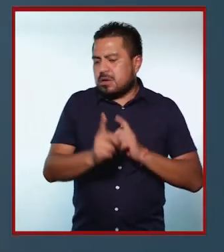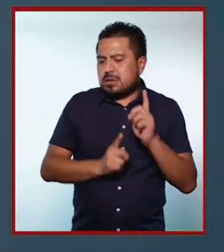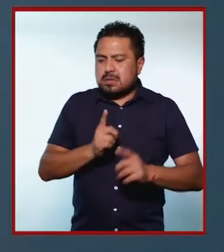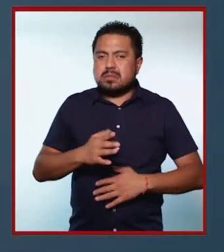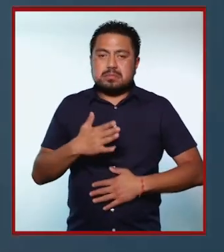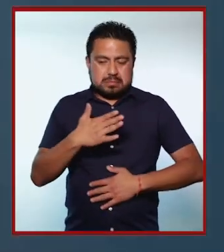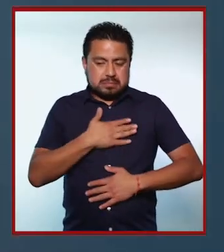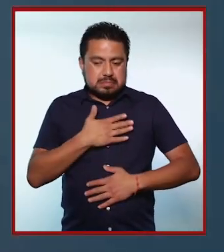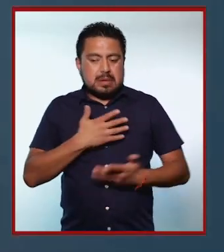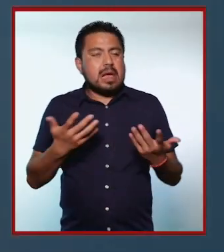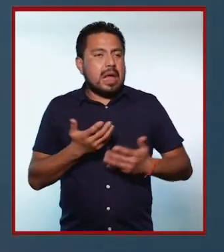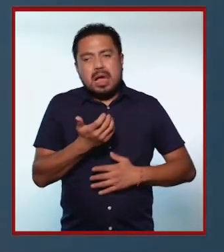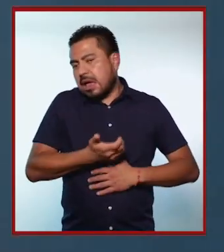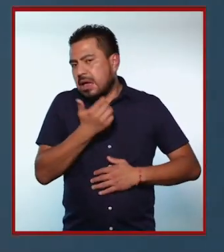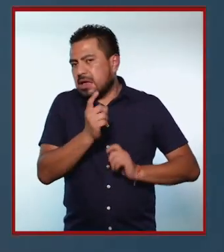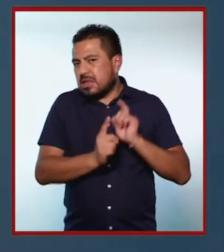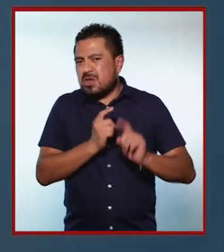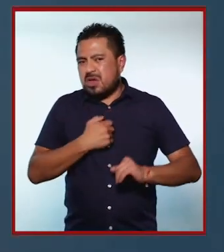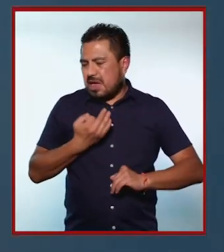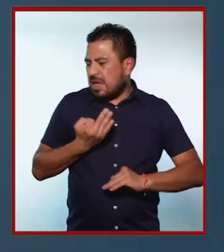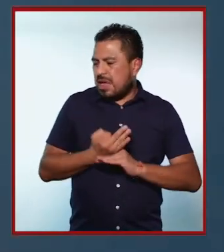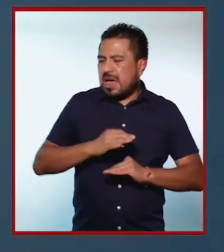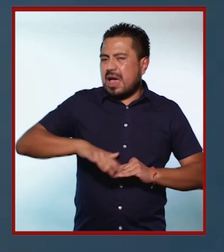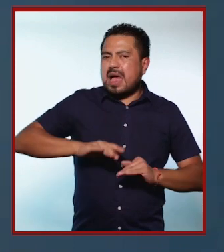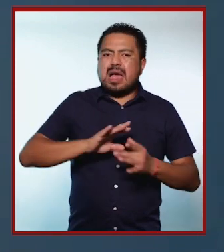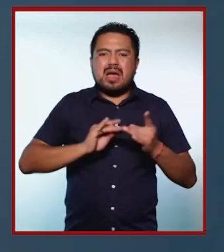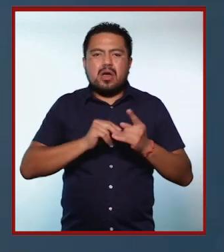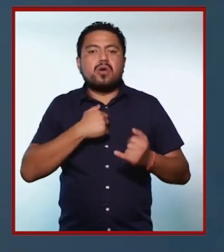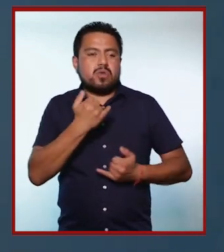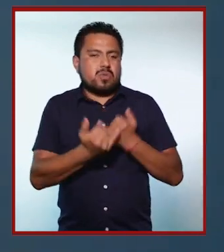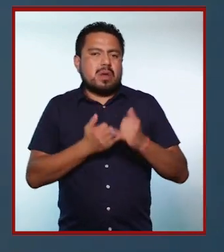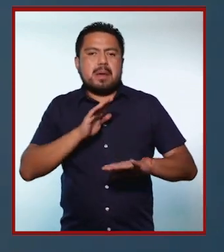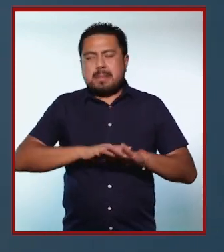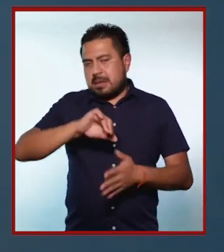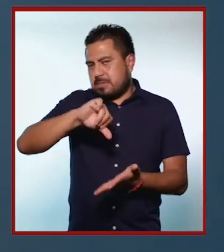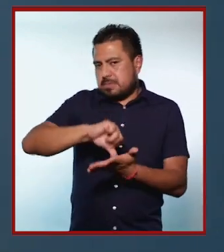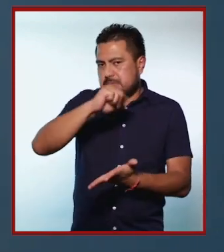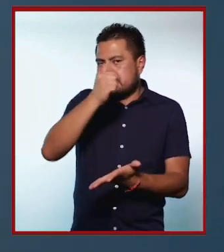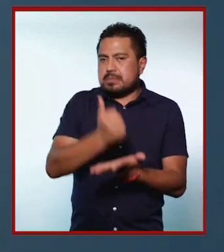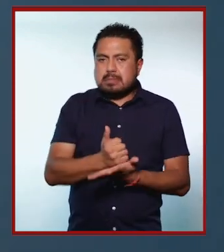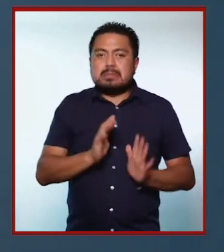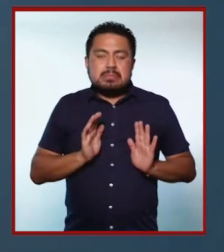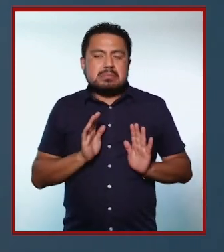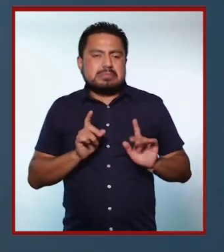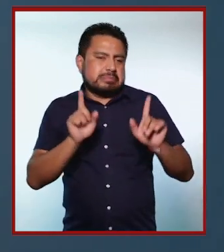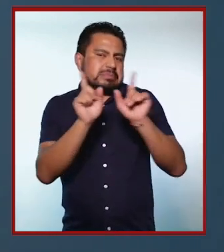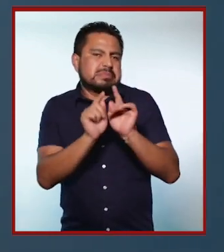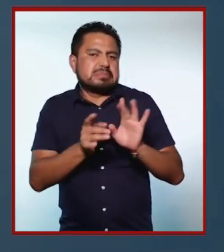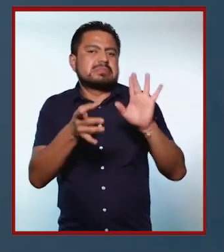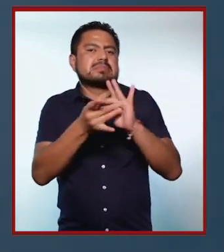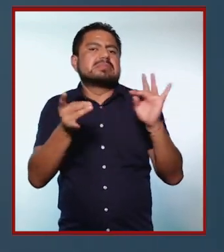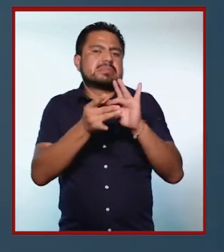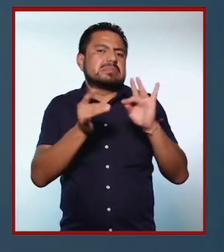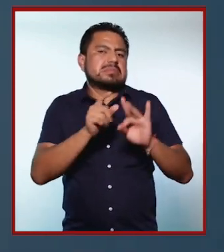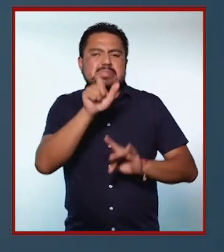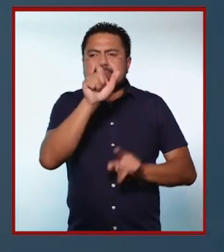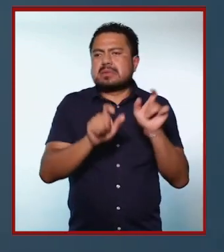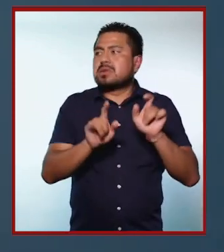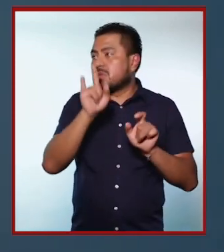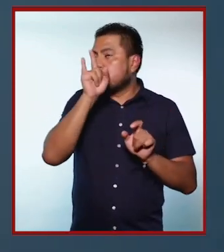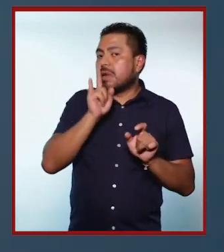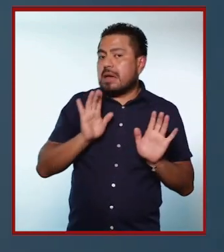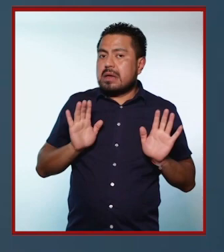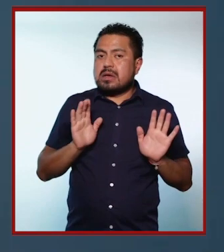práctica deportiva? Mira, en mi práctica deportiva, como te lo había comentado, bueno, yo soy una jugadora que soy muy pequeña y para ejemplificar esto de los